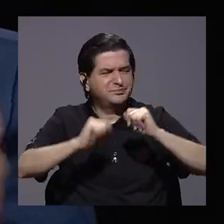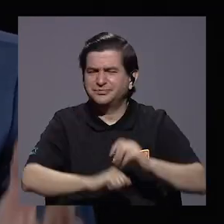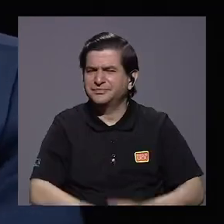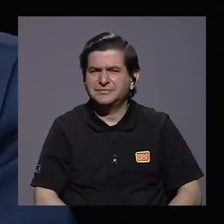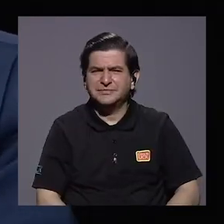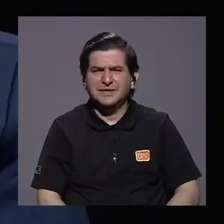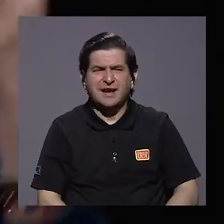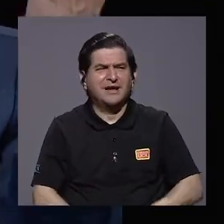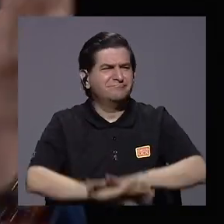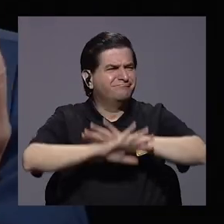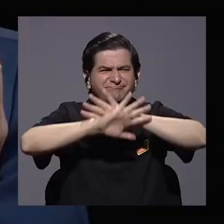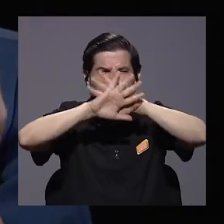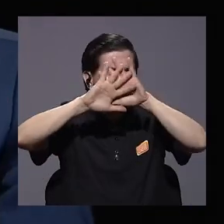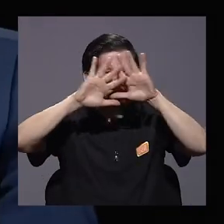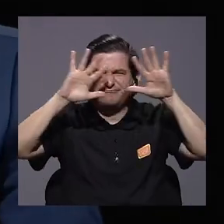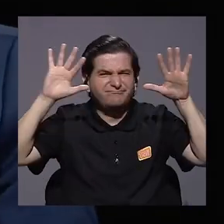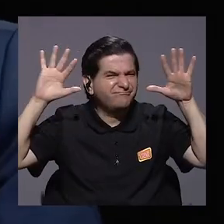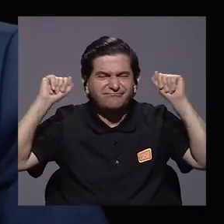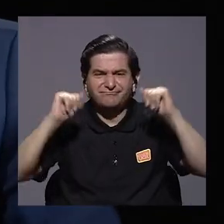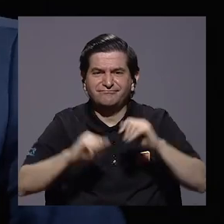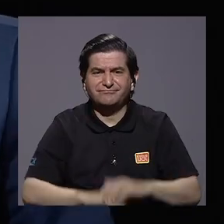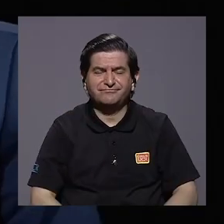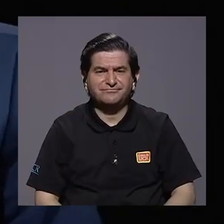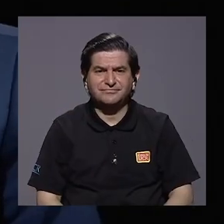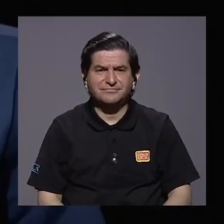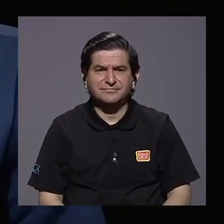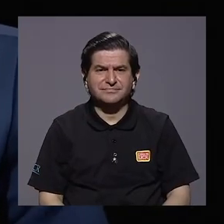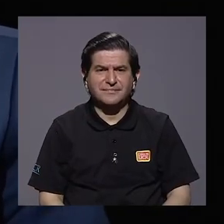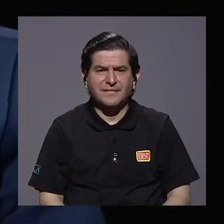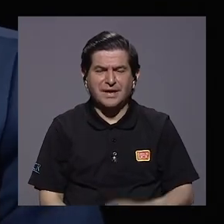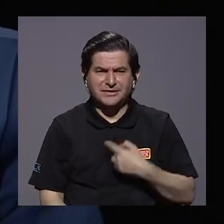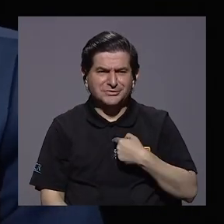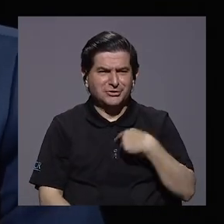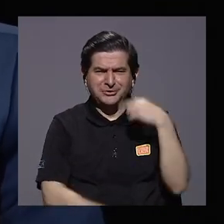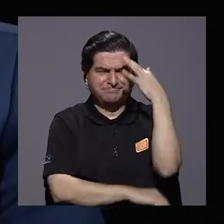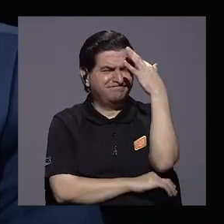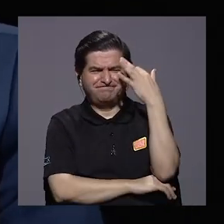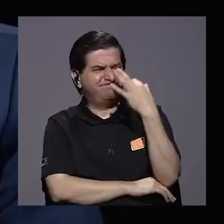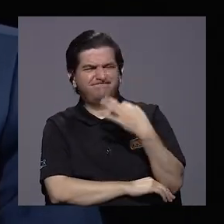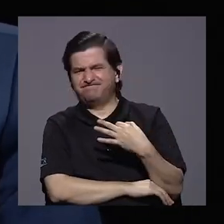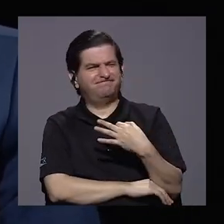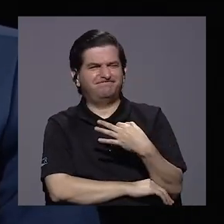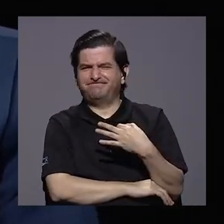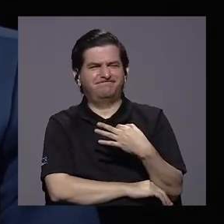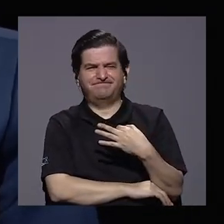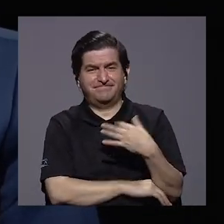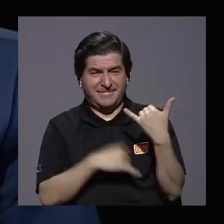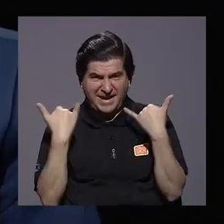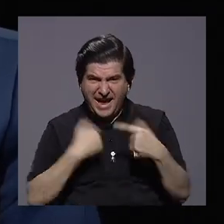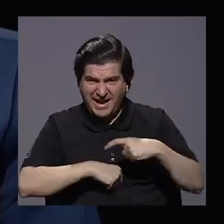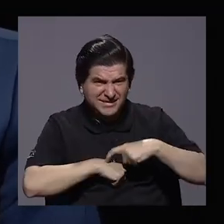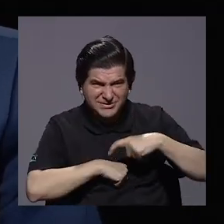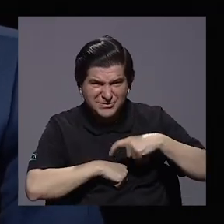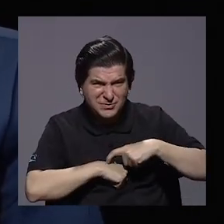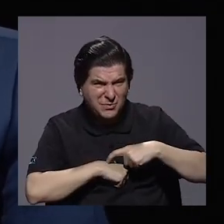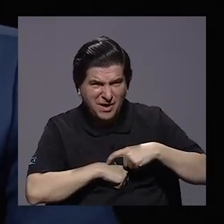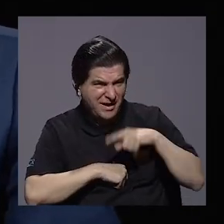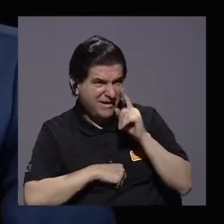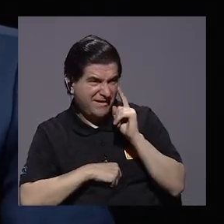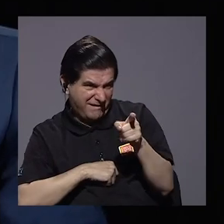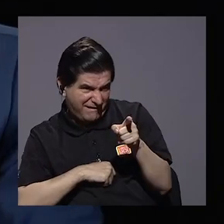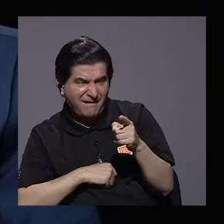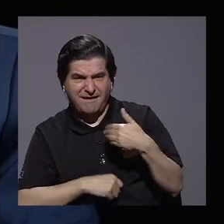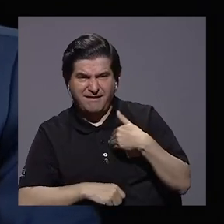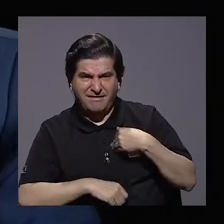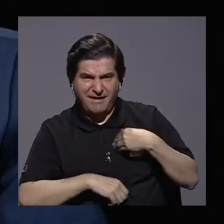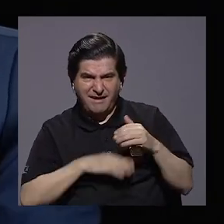transparencia. Y sí, no considero que es en estos momentos el que tenga el